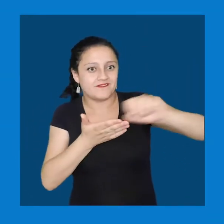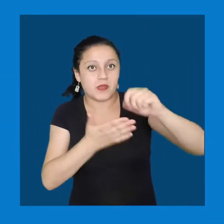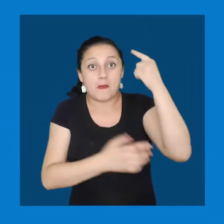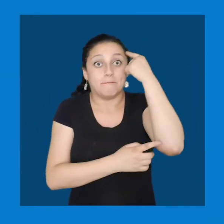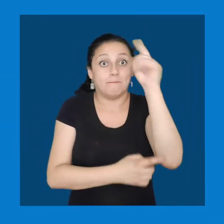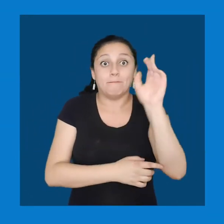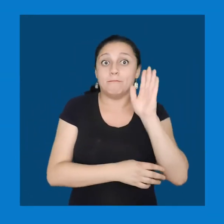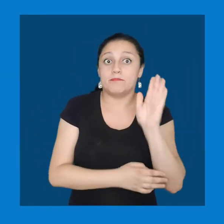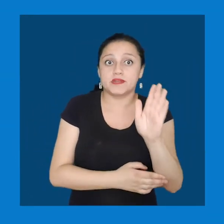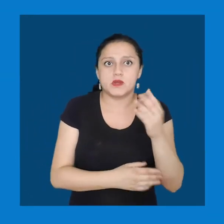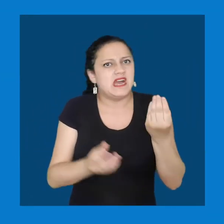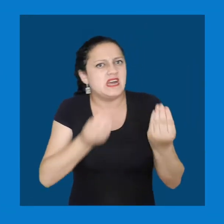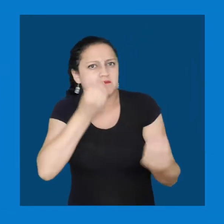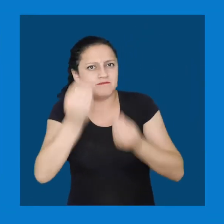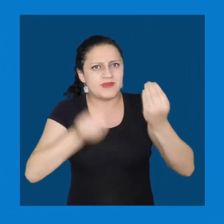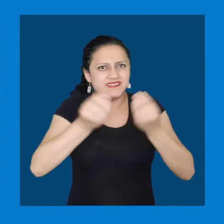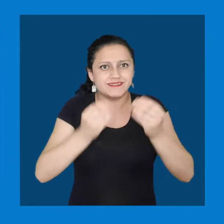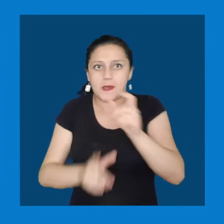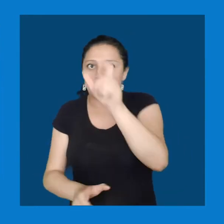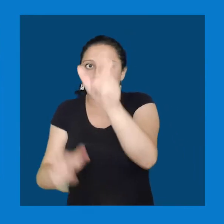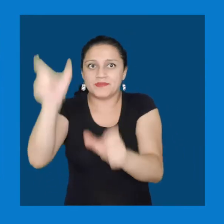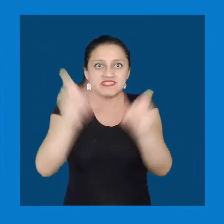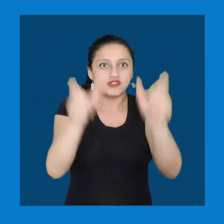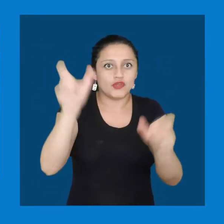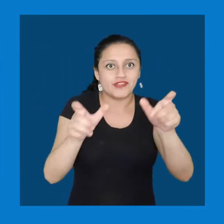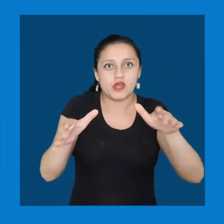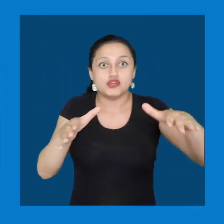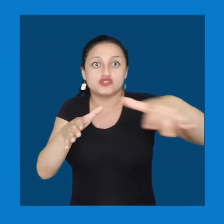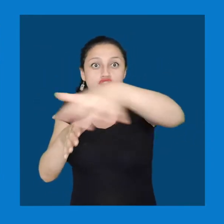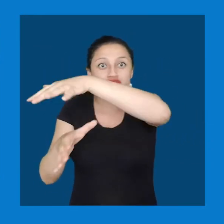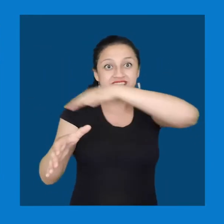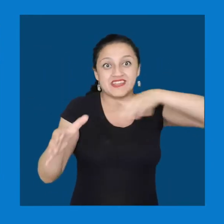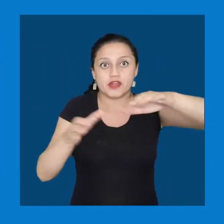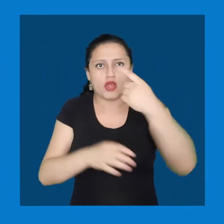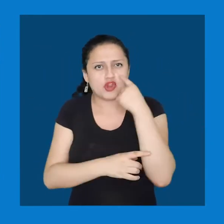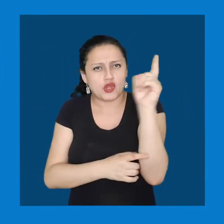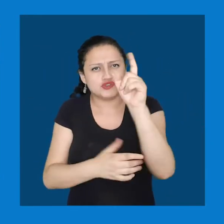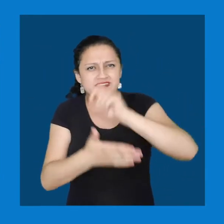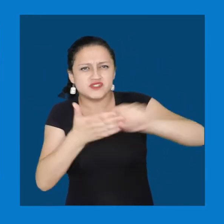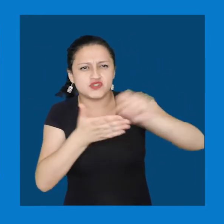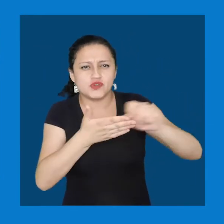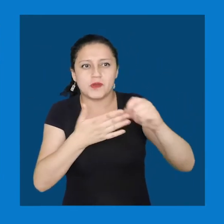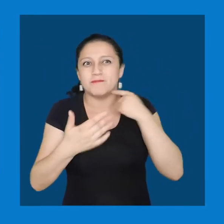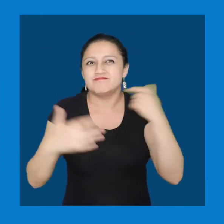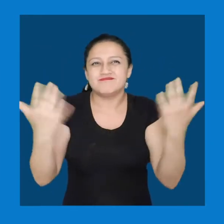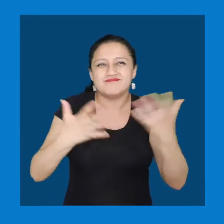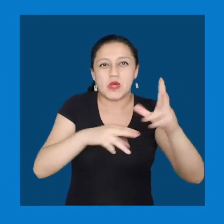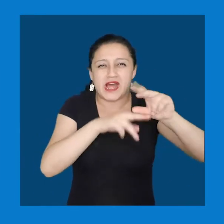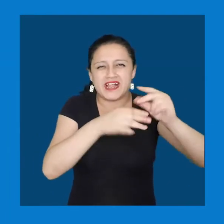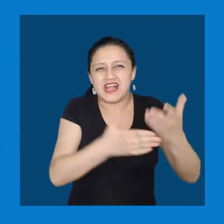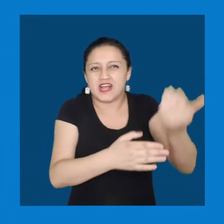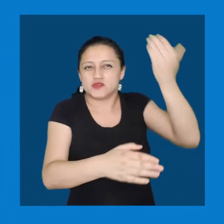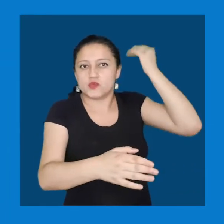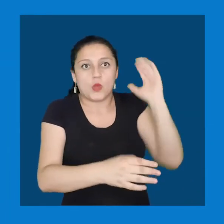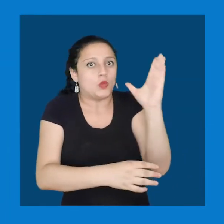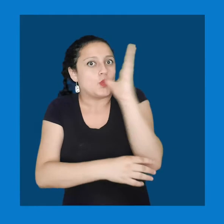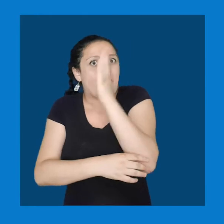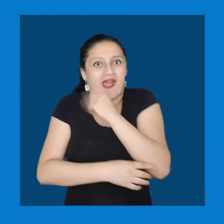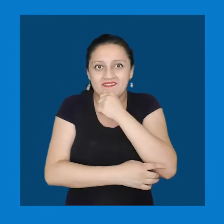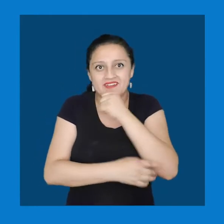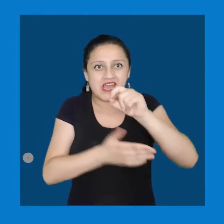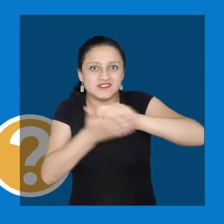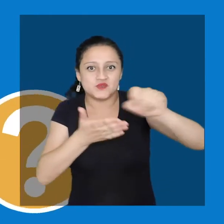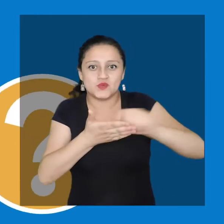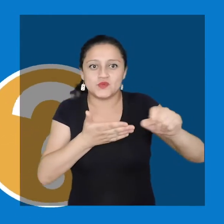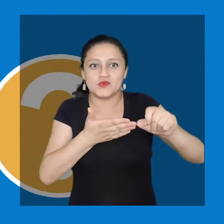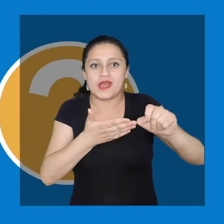Tradicionalmente, la historia ha utilizado fuentes escritas para reconstruir el pasado. Pero, ¿qué ocurre con aquellas sociedades que no